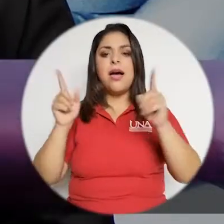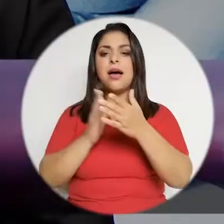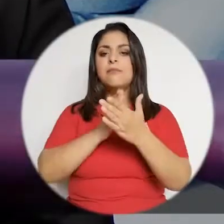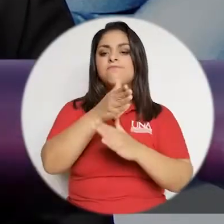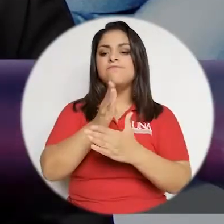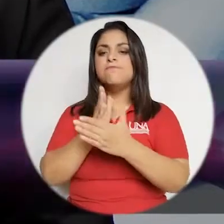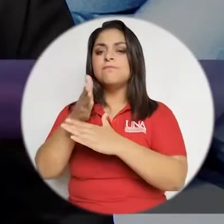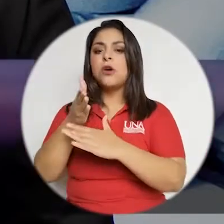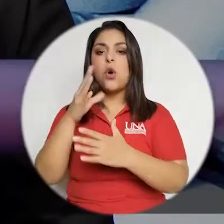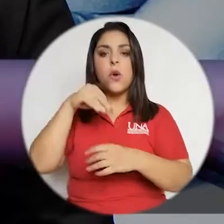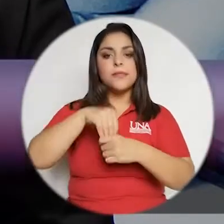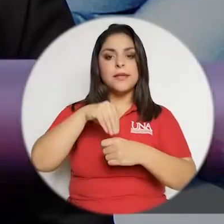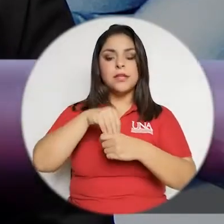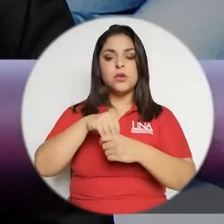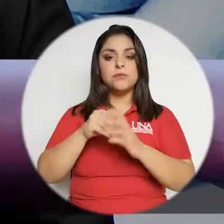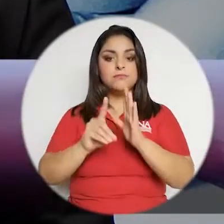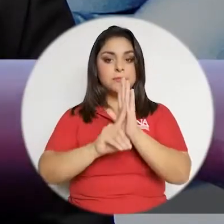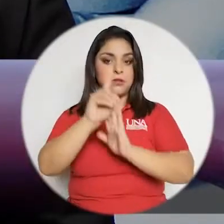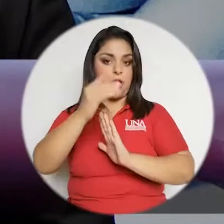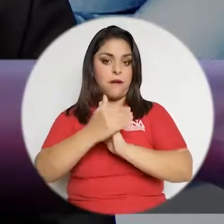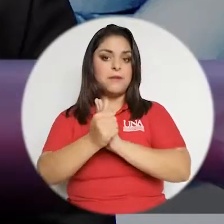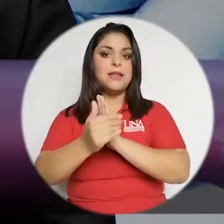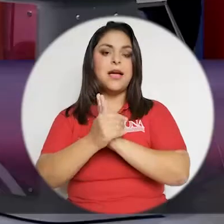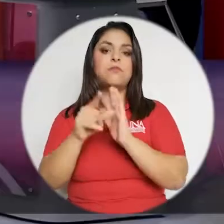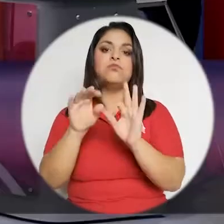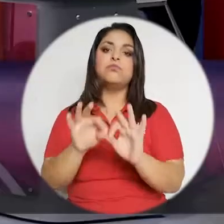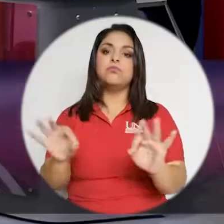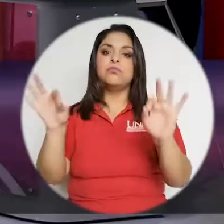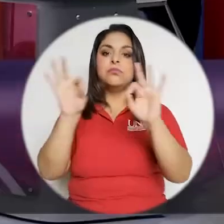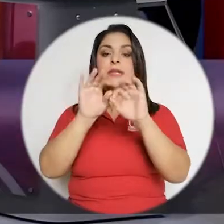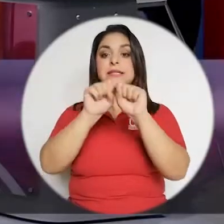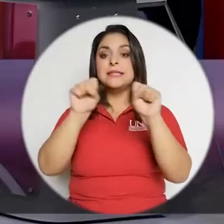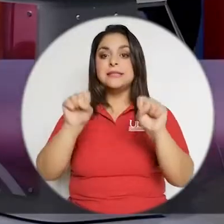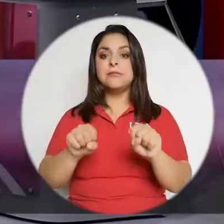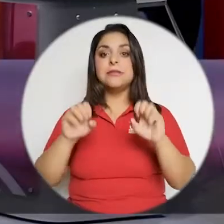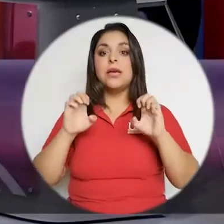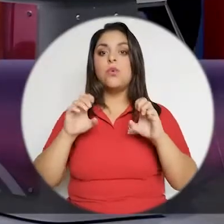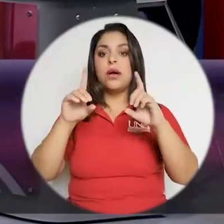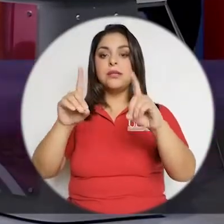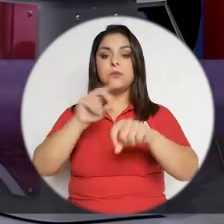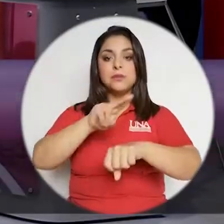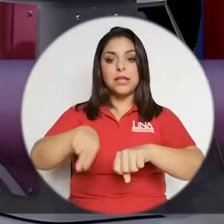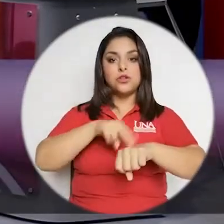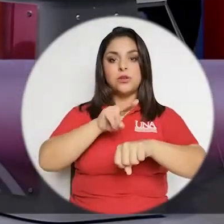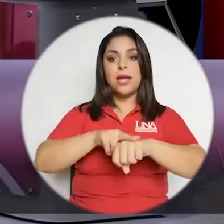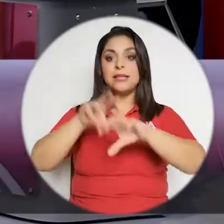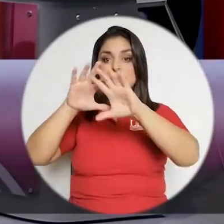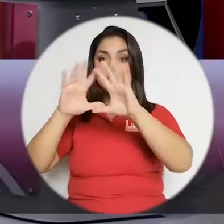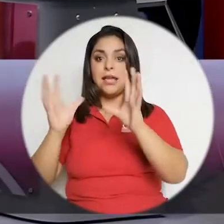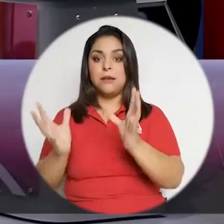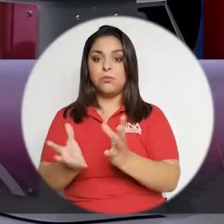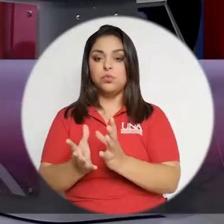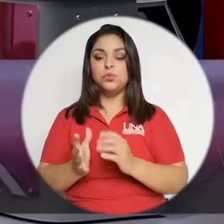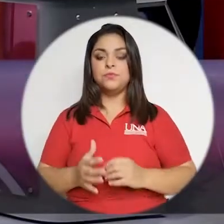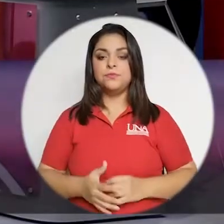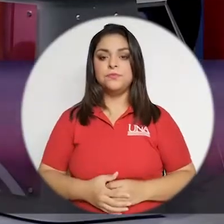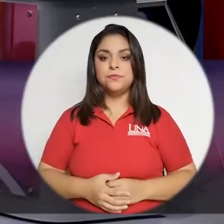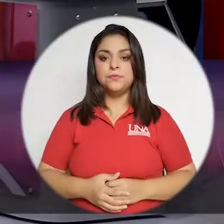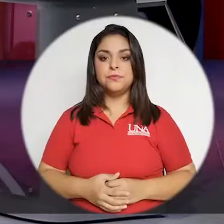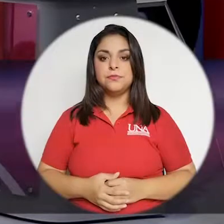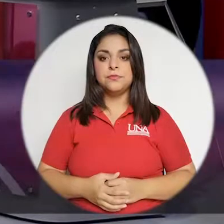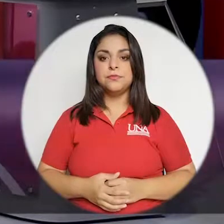Esa diferencia en el acceso a contenidos y en el desarrollo de habilidades que son fundamentales en los sistemas educativos